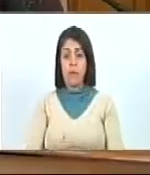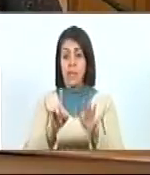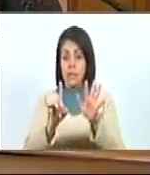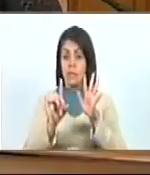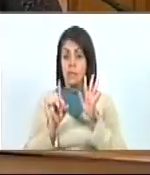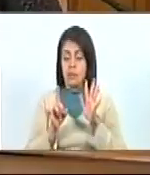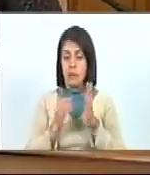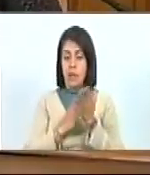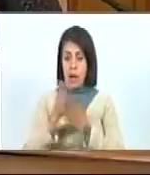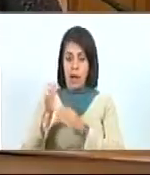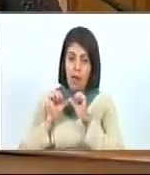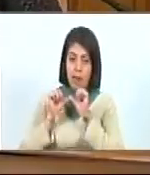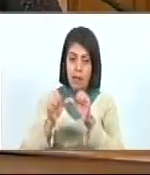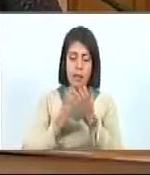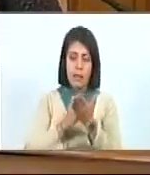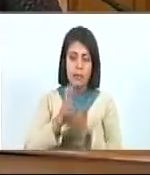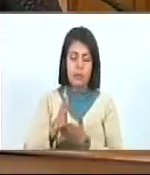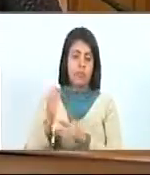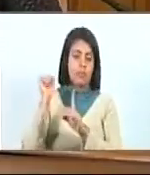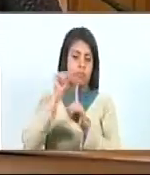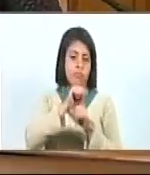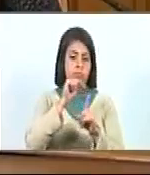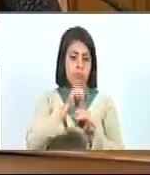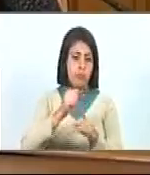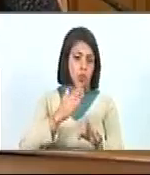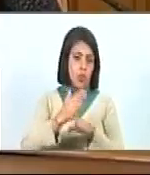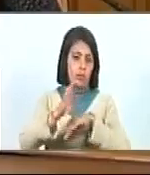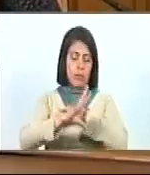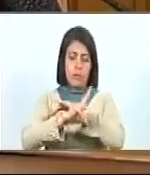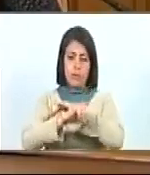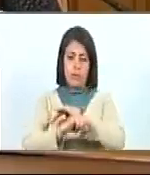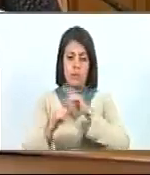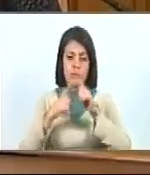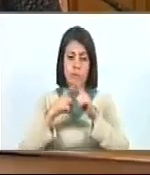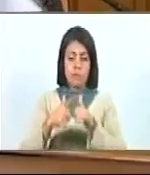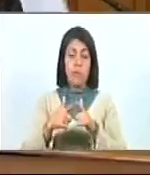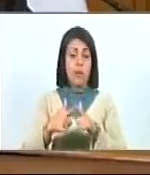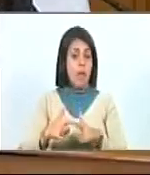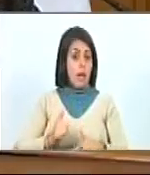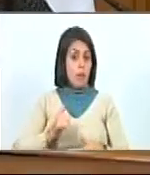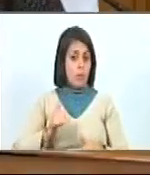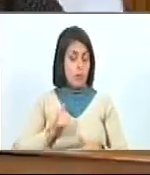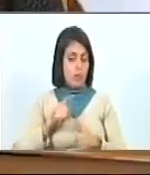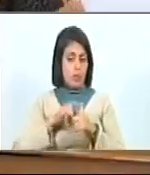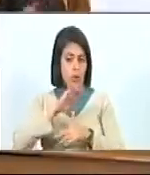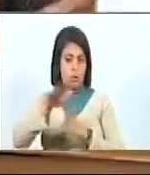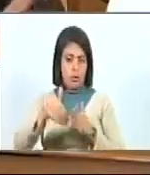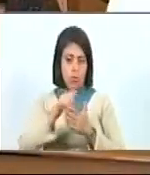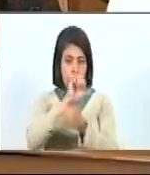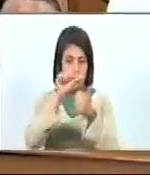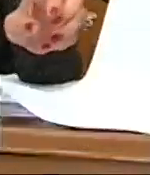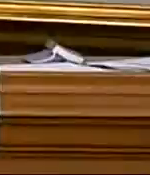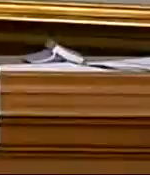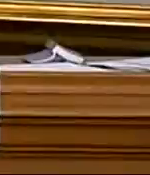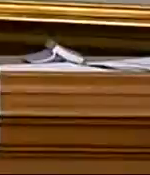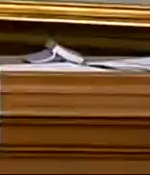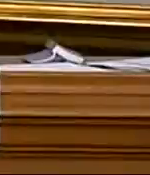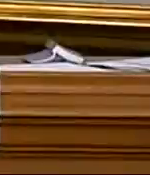contribuir en la lucha frontal contra la corrupción y el burocratismo. Esto, señor vicepresidente.